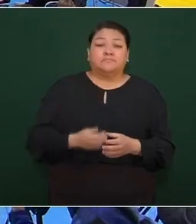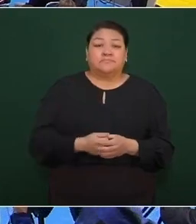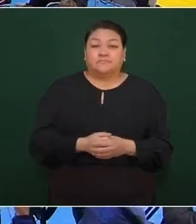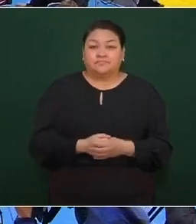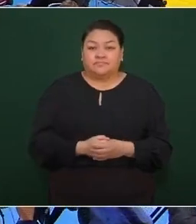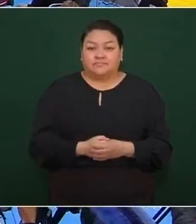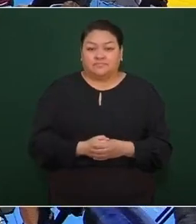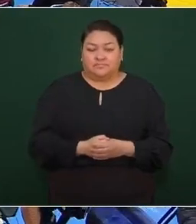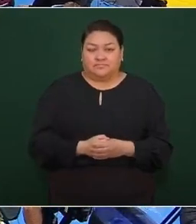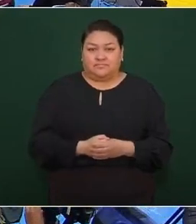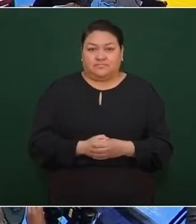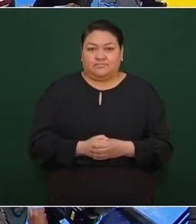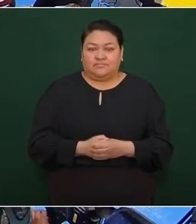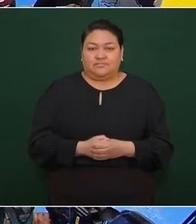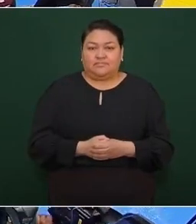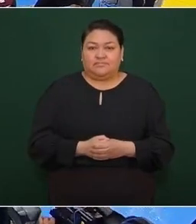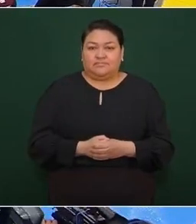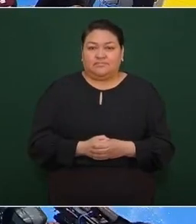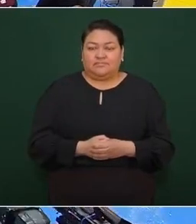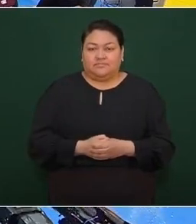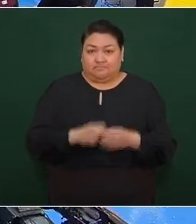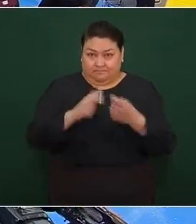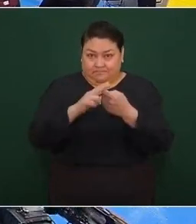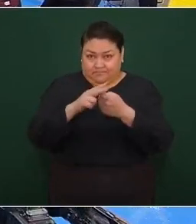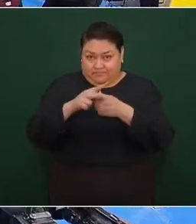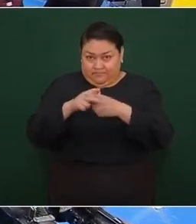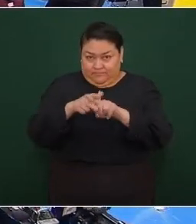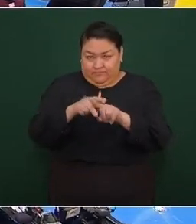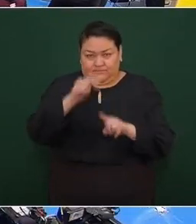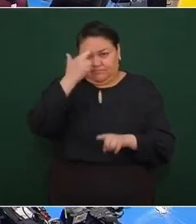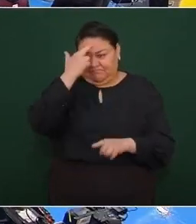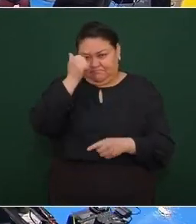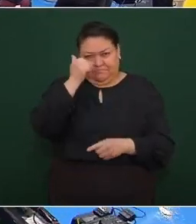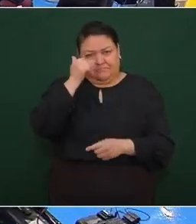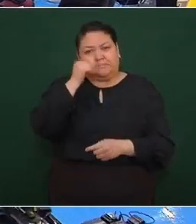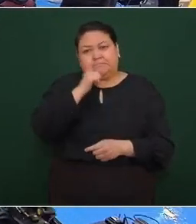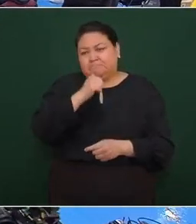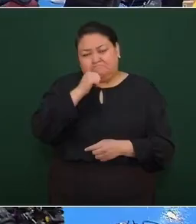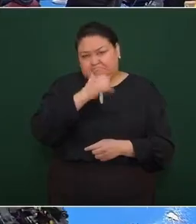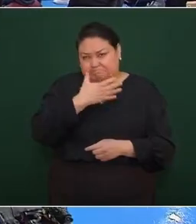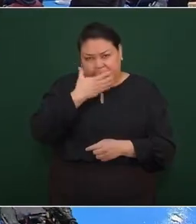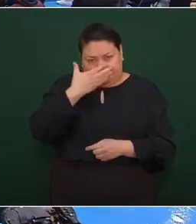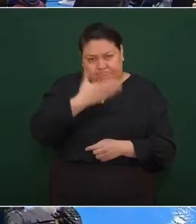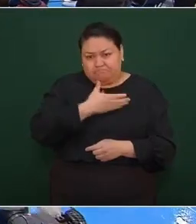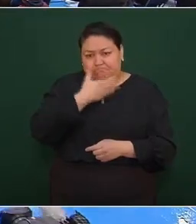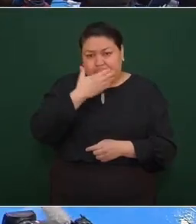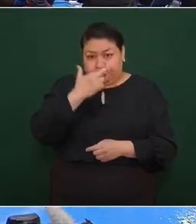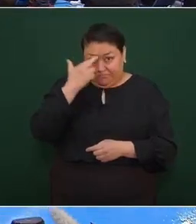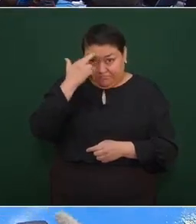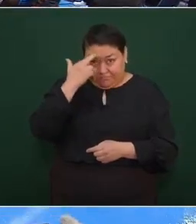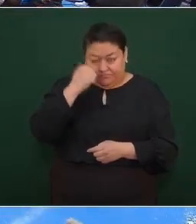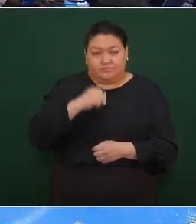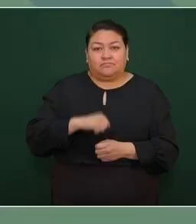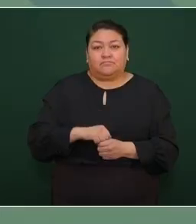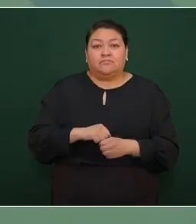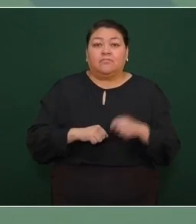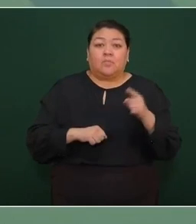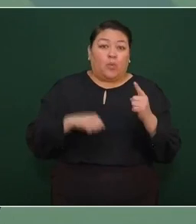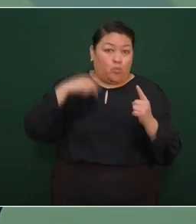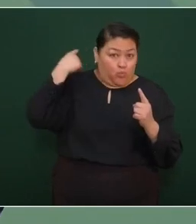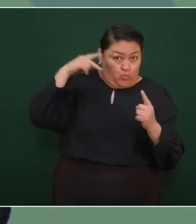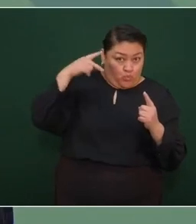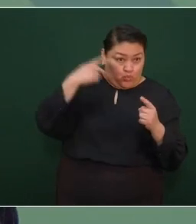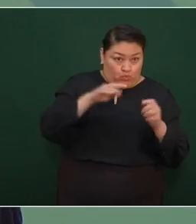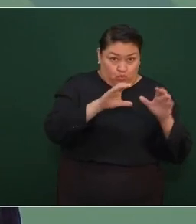Vamos a dividir, como siempre, a alternar Puebla y